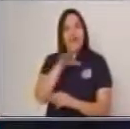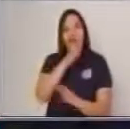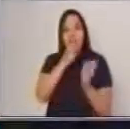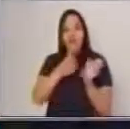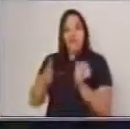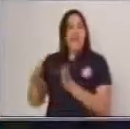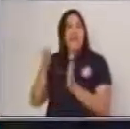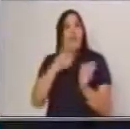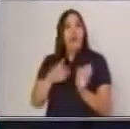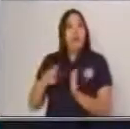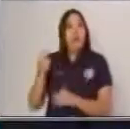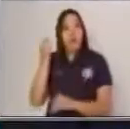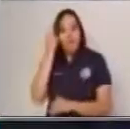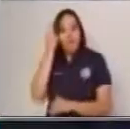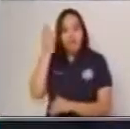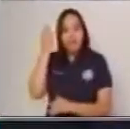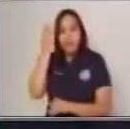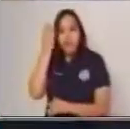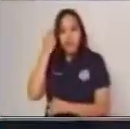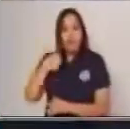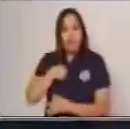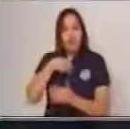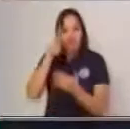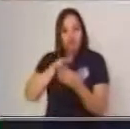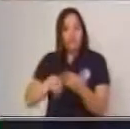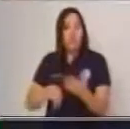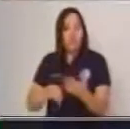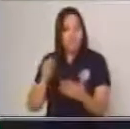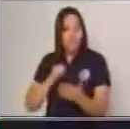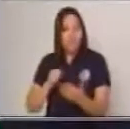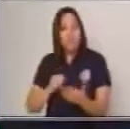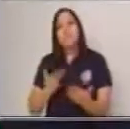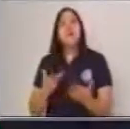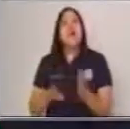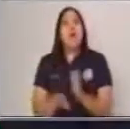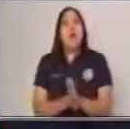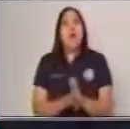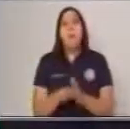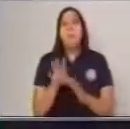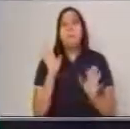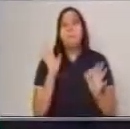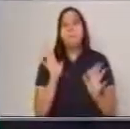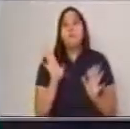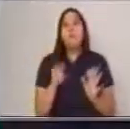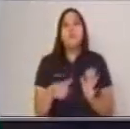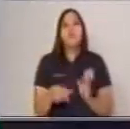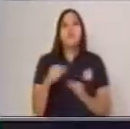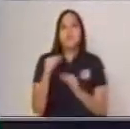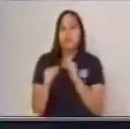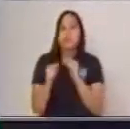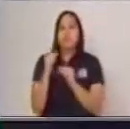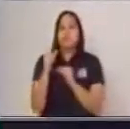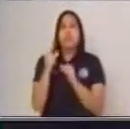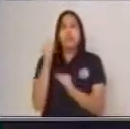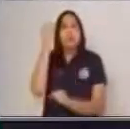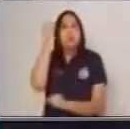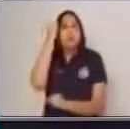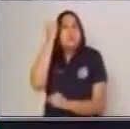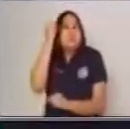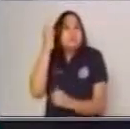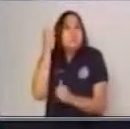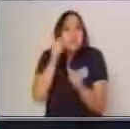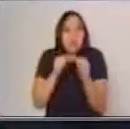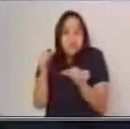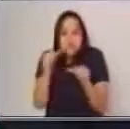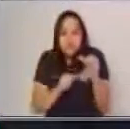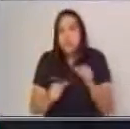en el desarrollo del mismo. Y también va a poseer, o poseer, o poco sentido lógico por